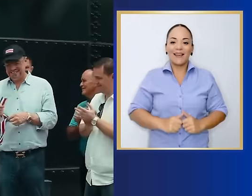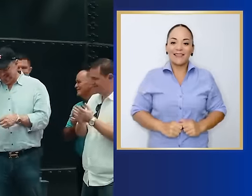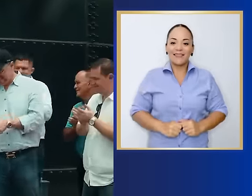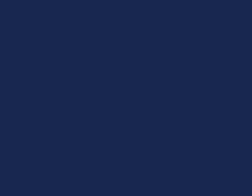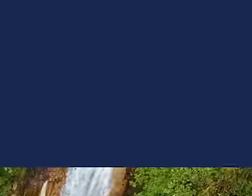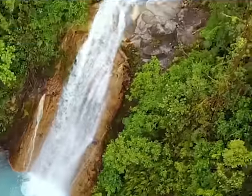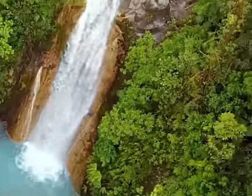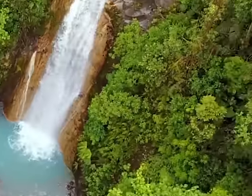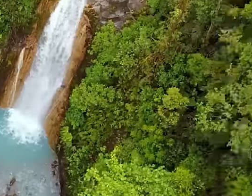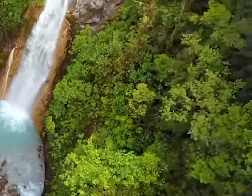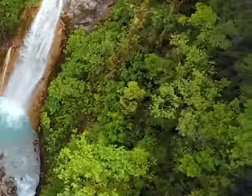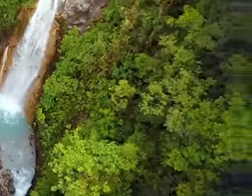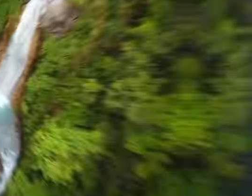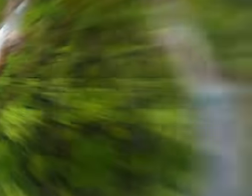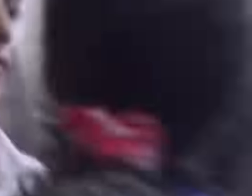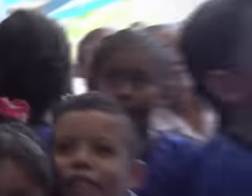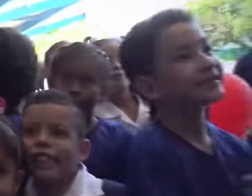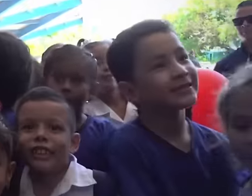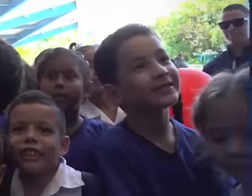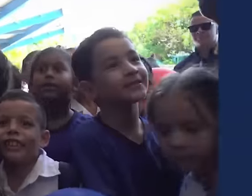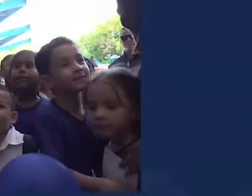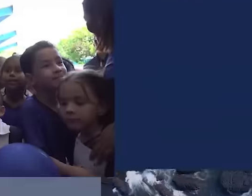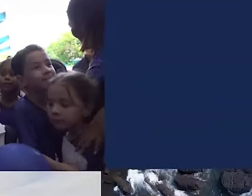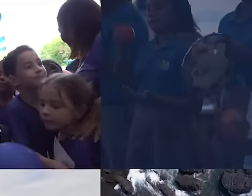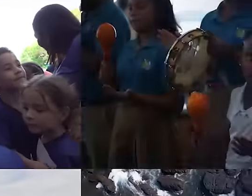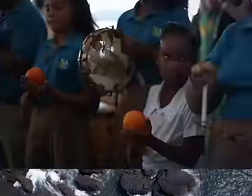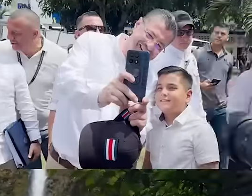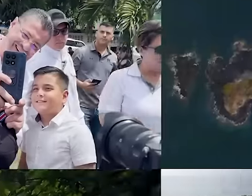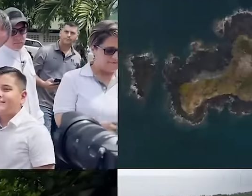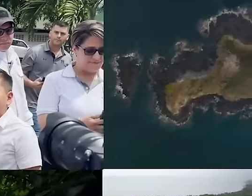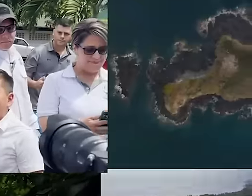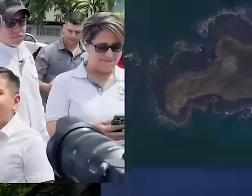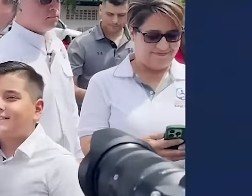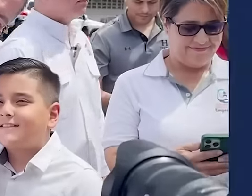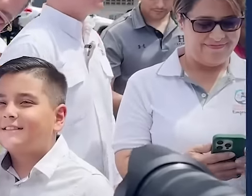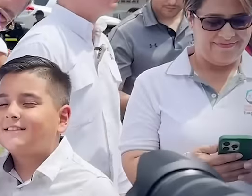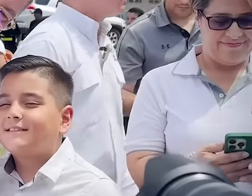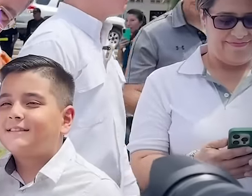patria. La palabra empeñada es la palabra cumplida.